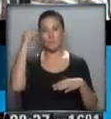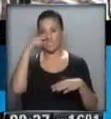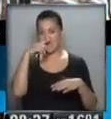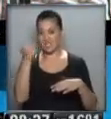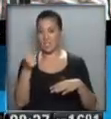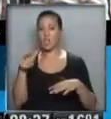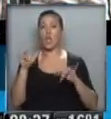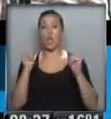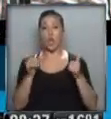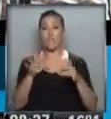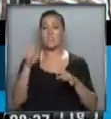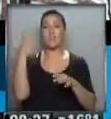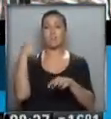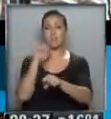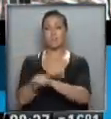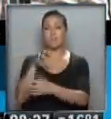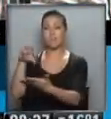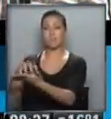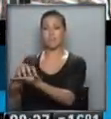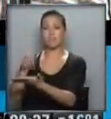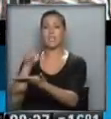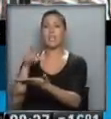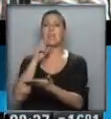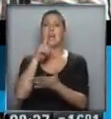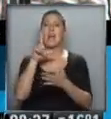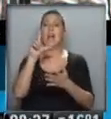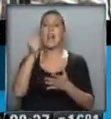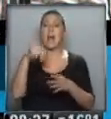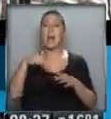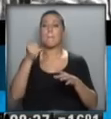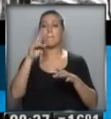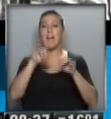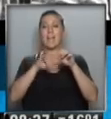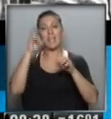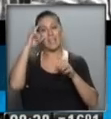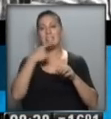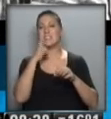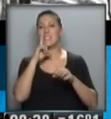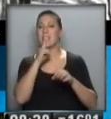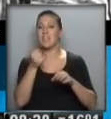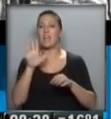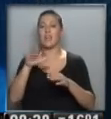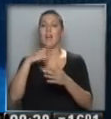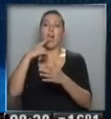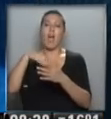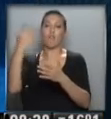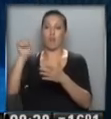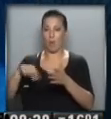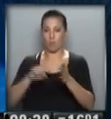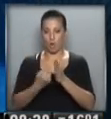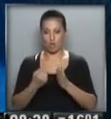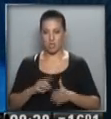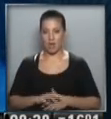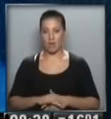joven había sido detenida en el centro clandestino La Marquesita, situado en las afueras de la ciudad. Marían